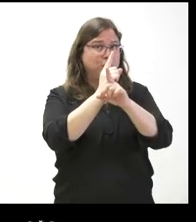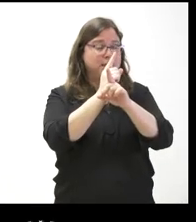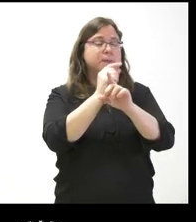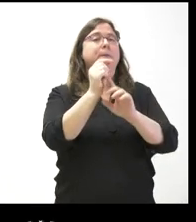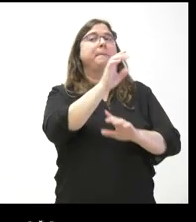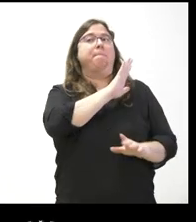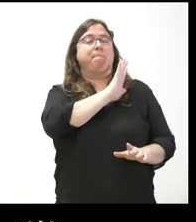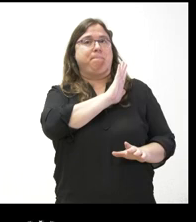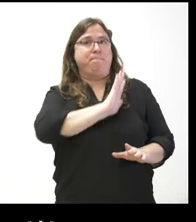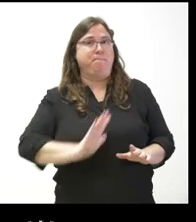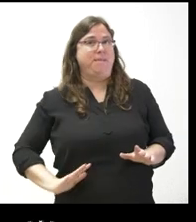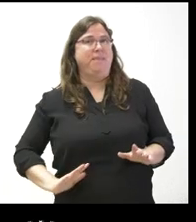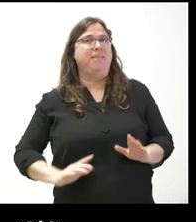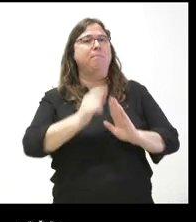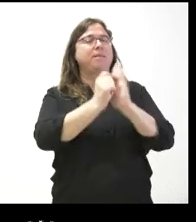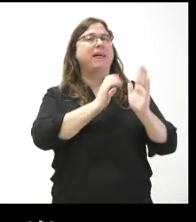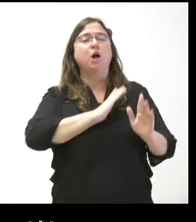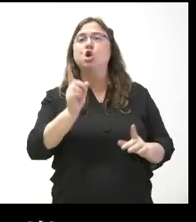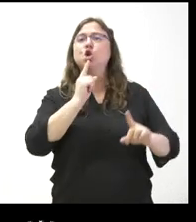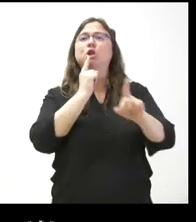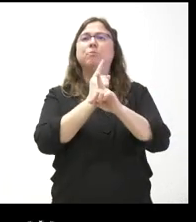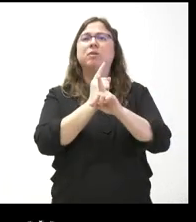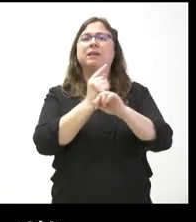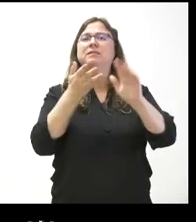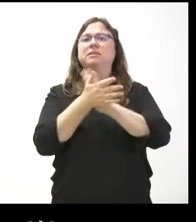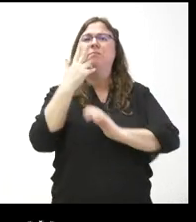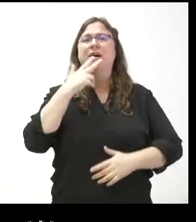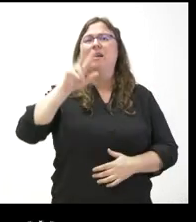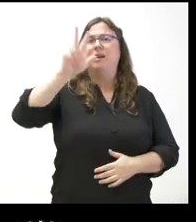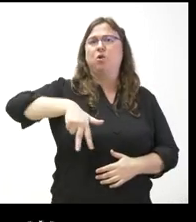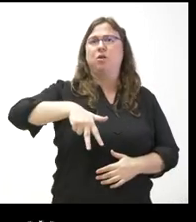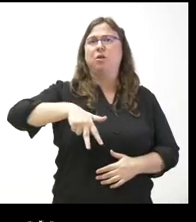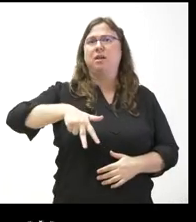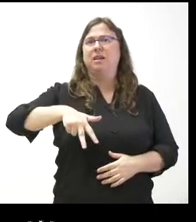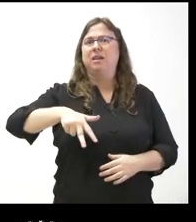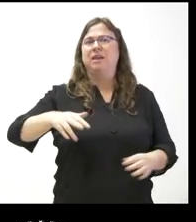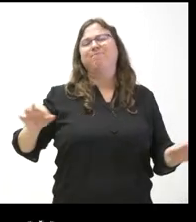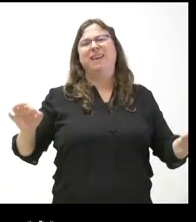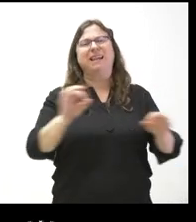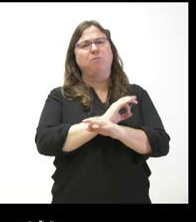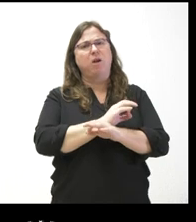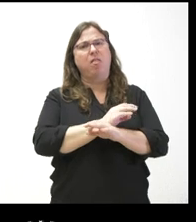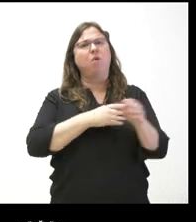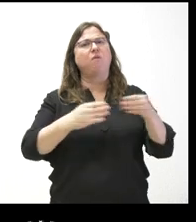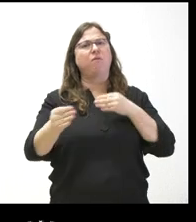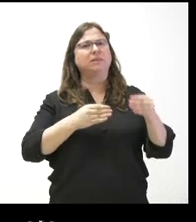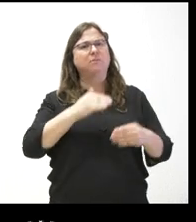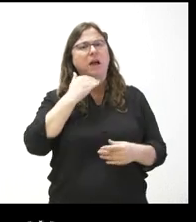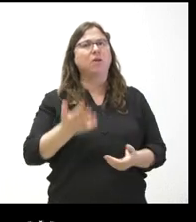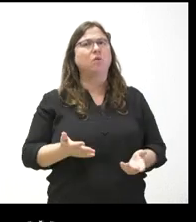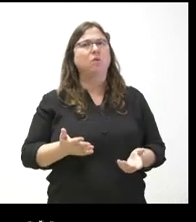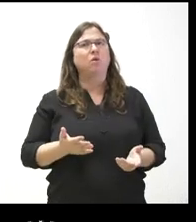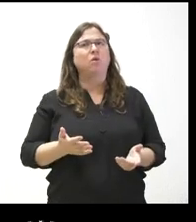no sé si hay un reconocimiento implícito de que se equivocó a la hora de relajar estas medidas de saneamiento